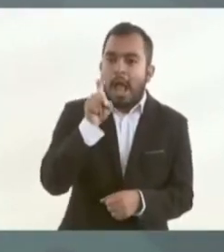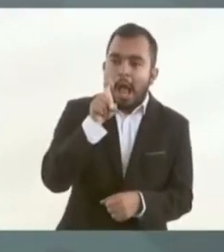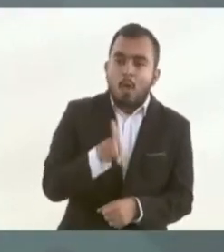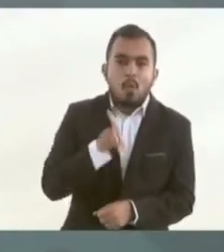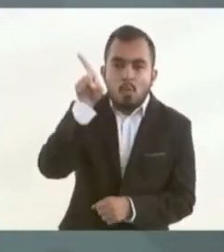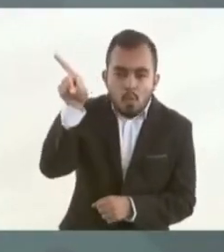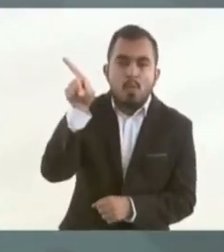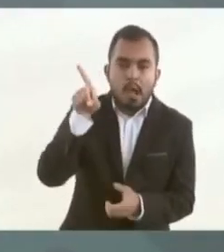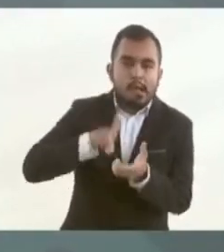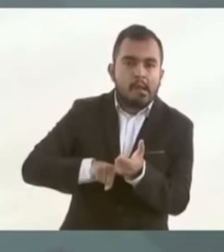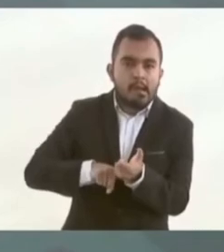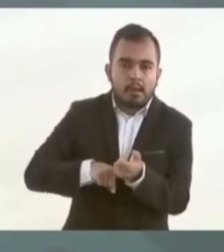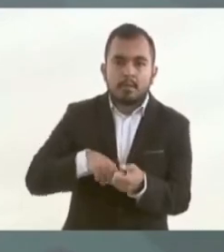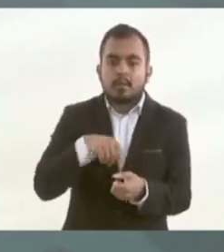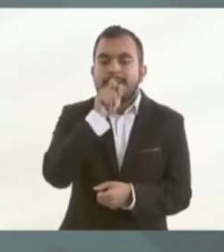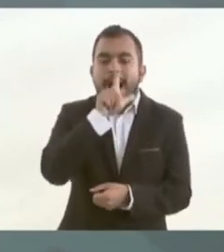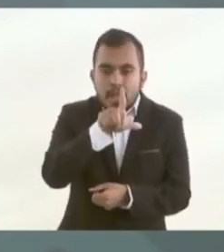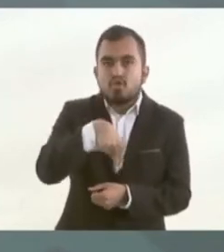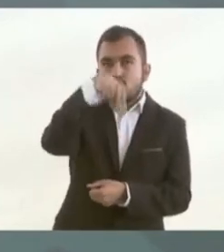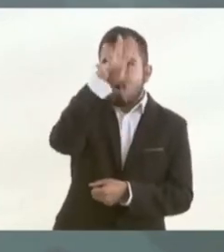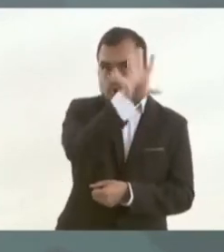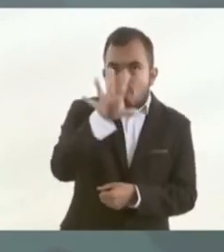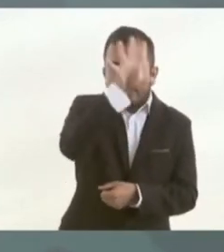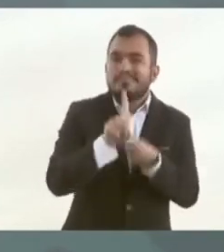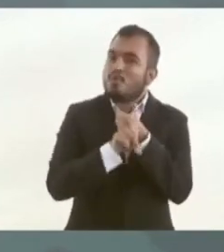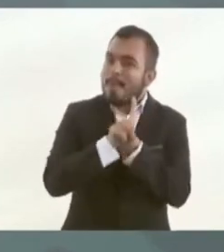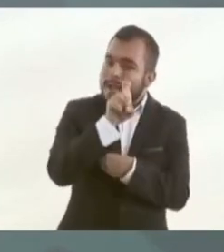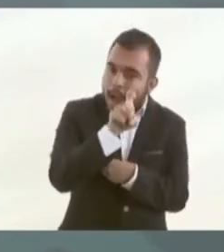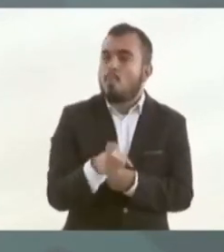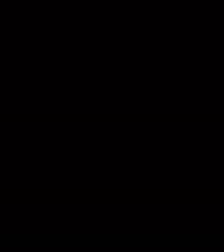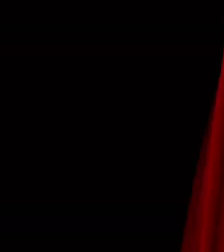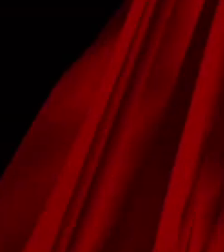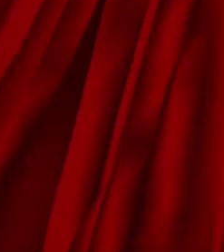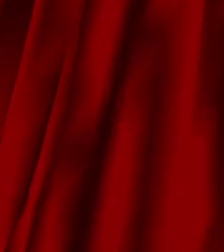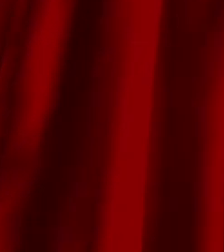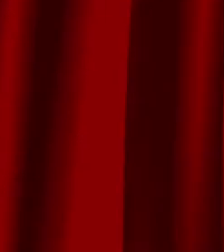de agua en Los Altos y en Guadalajara.